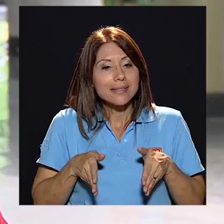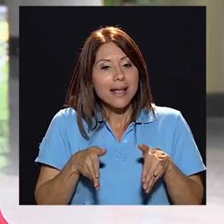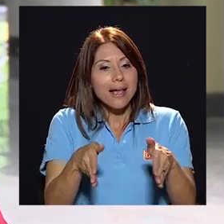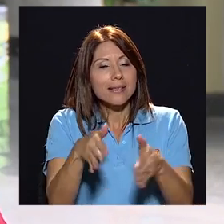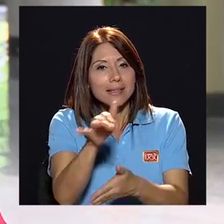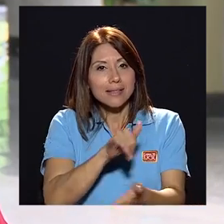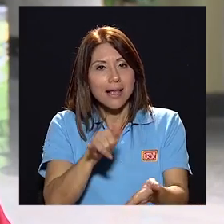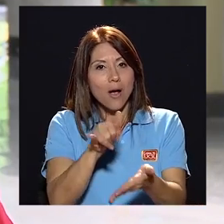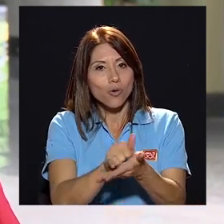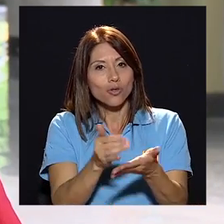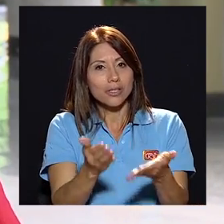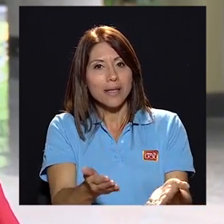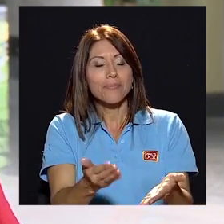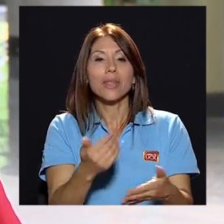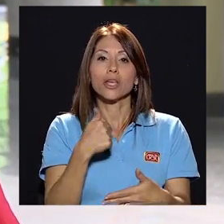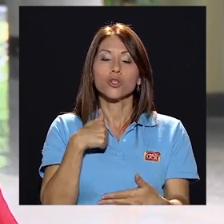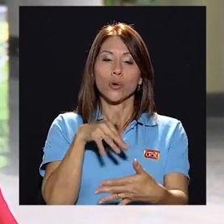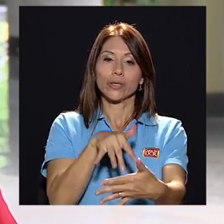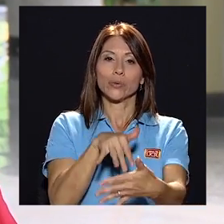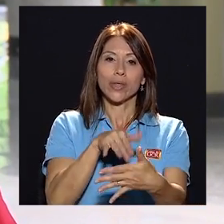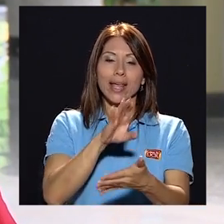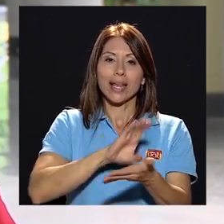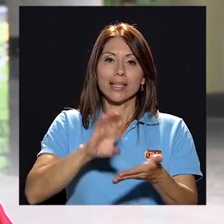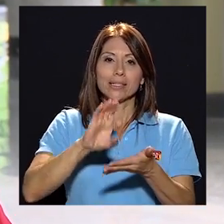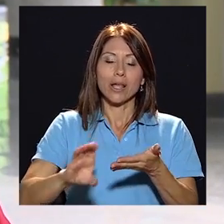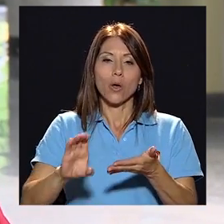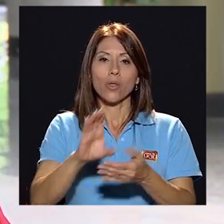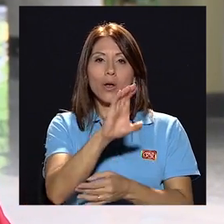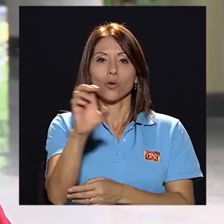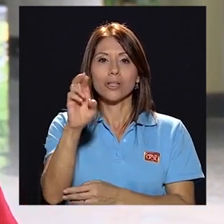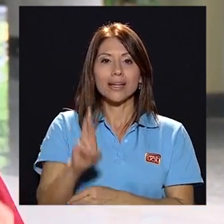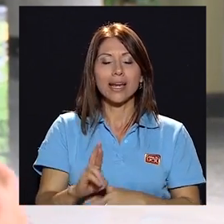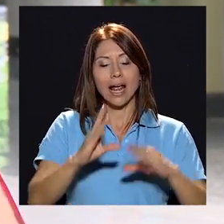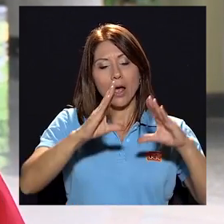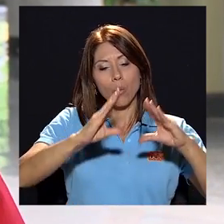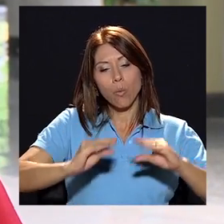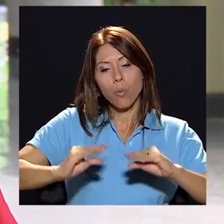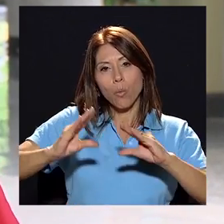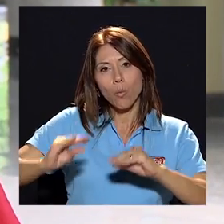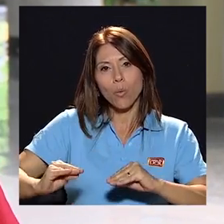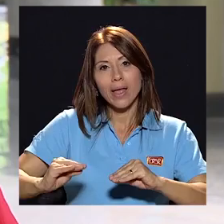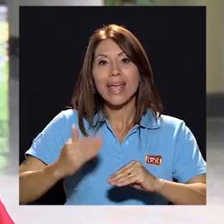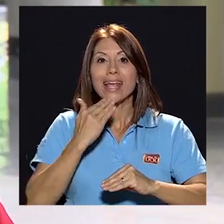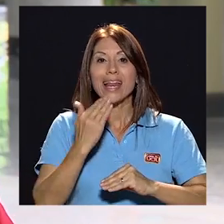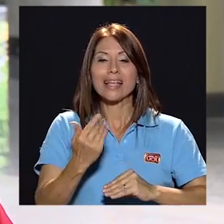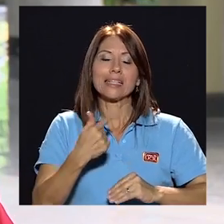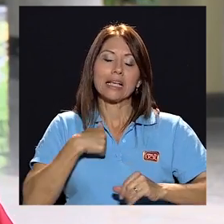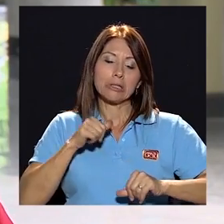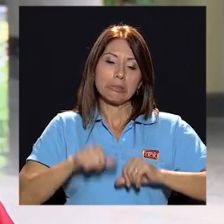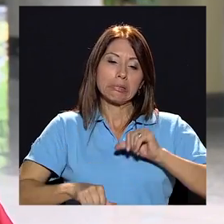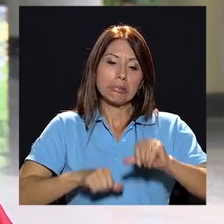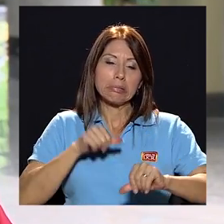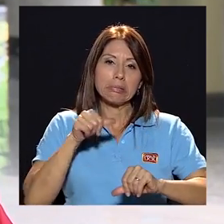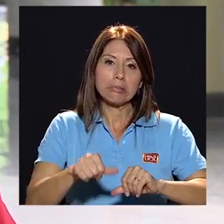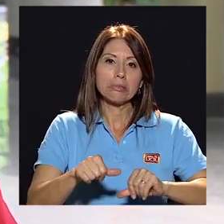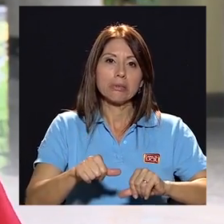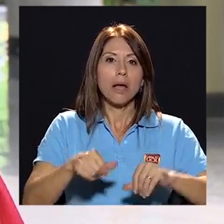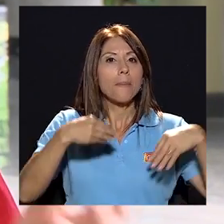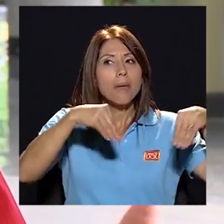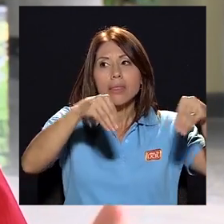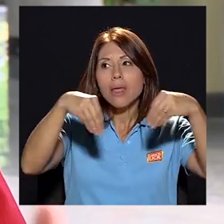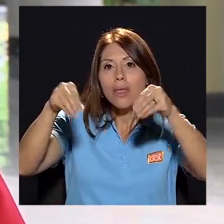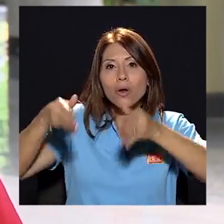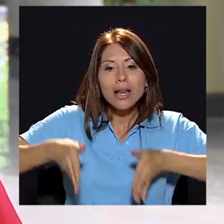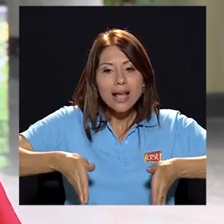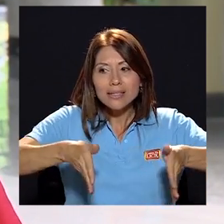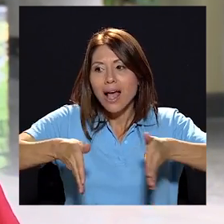calles de San José, yo estudié en el Liceo de Costa Rica nocturno gracias a mi esfuerzo siendo vendedor ambulante, yo